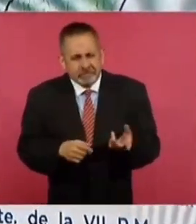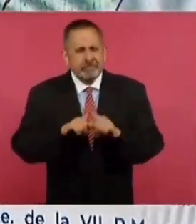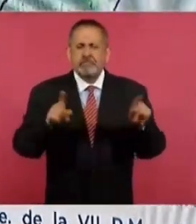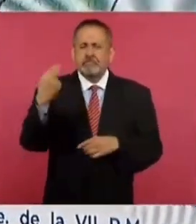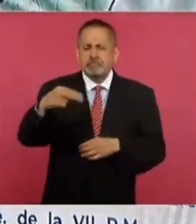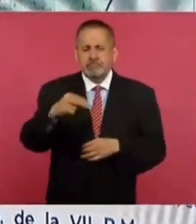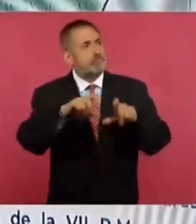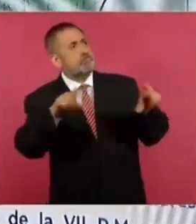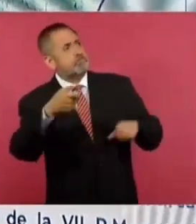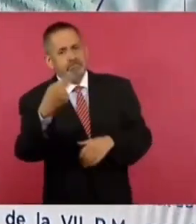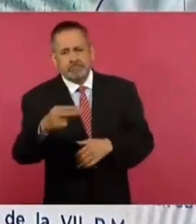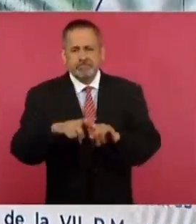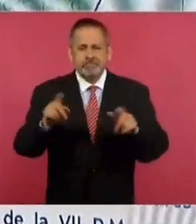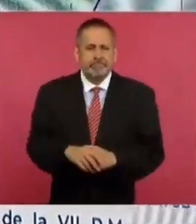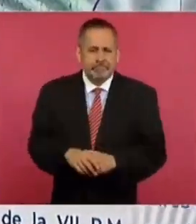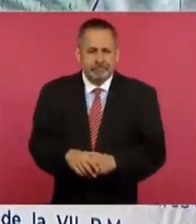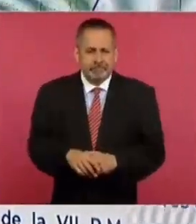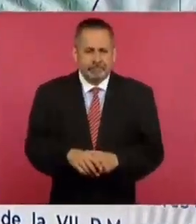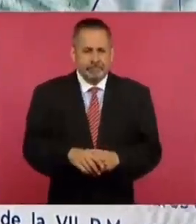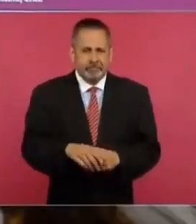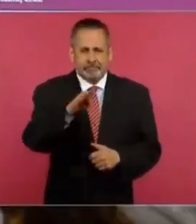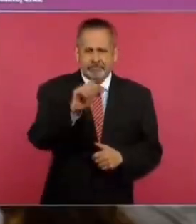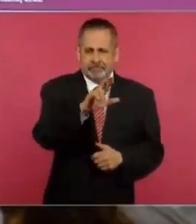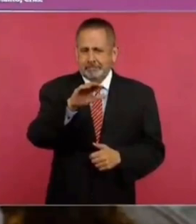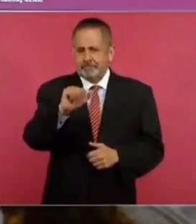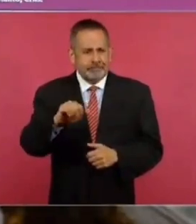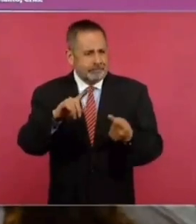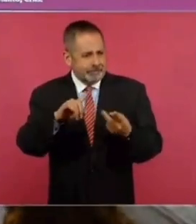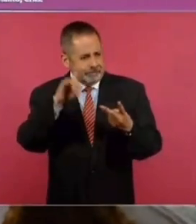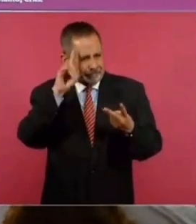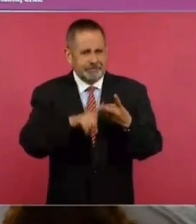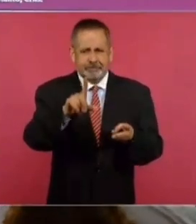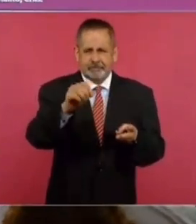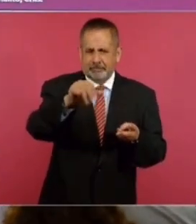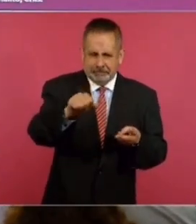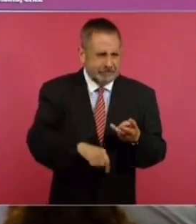es la Barranca del Diablo, Las Lomas.